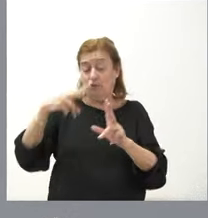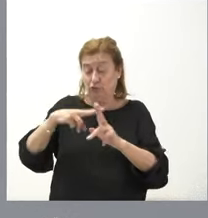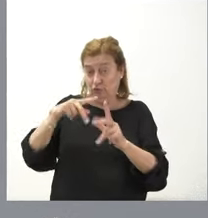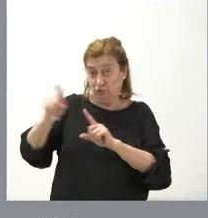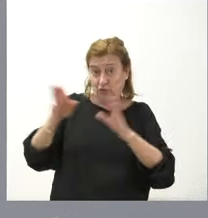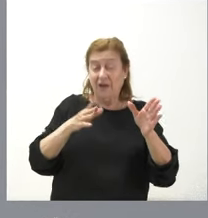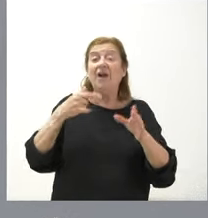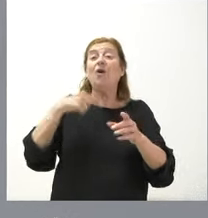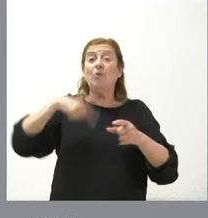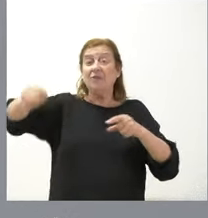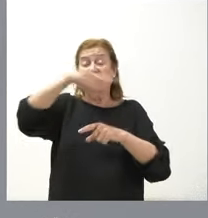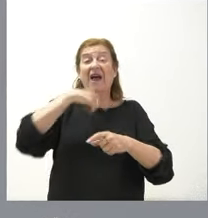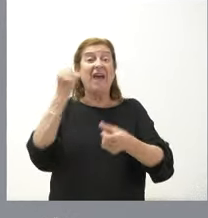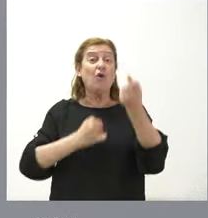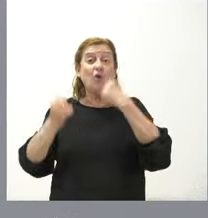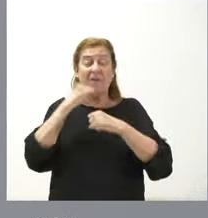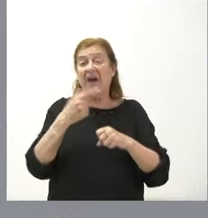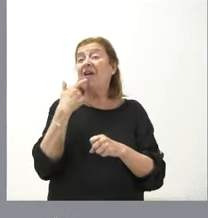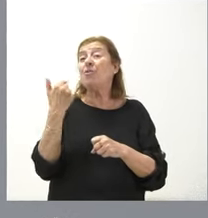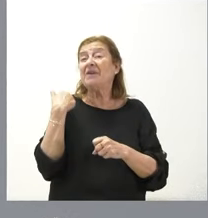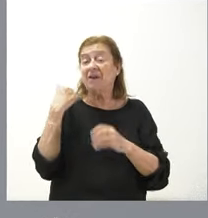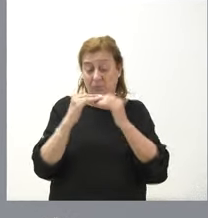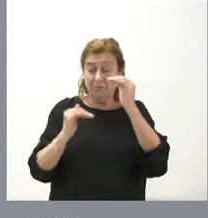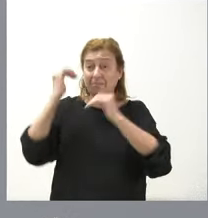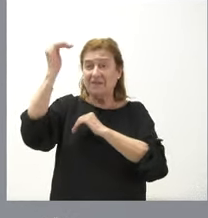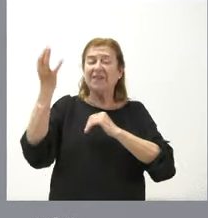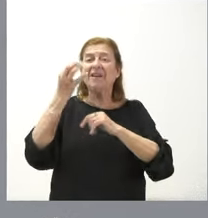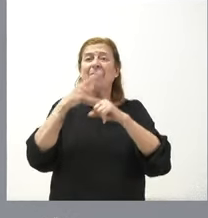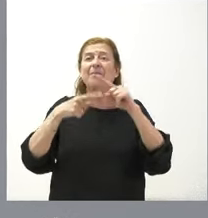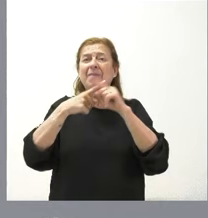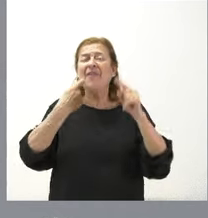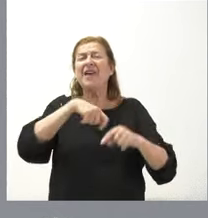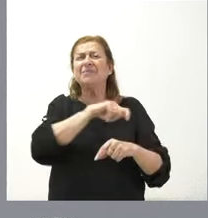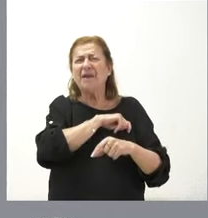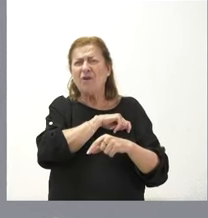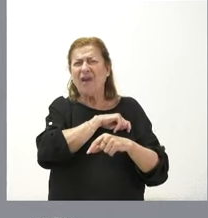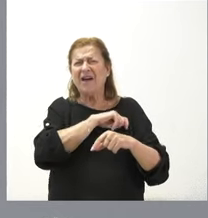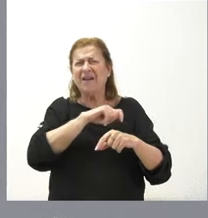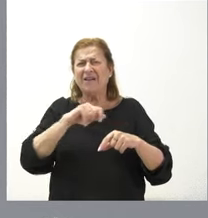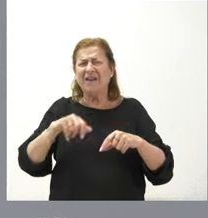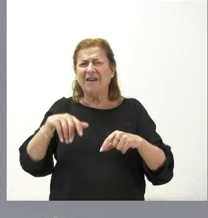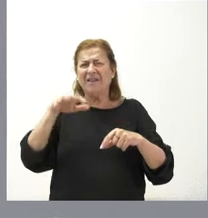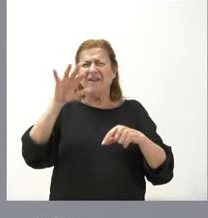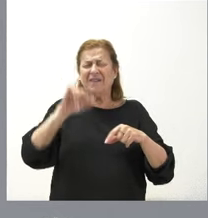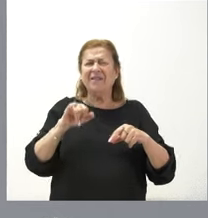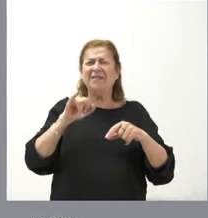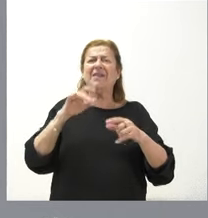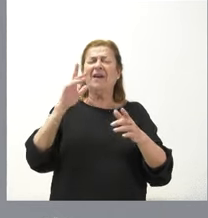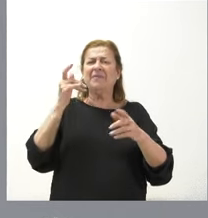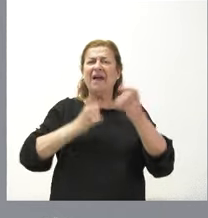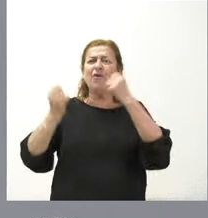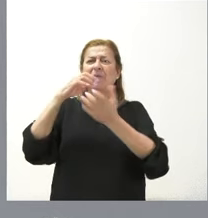el año pasado creció más que la media española la economía de Castilla y León